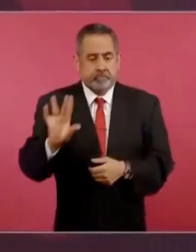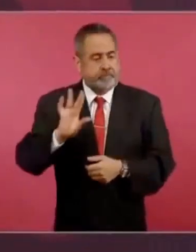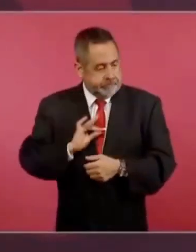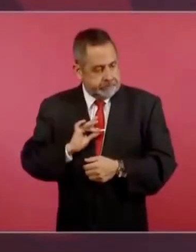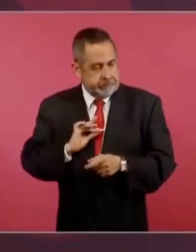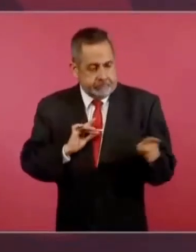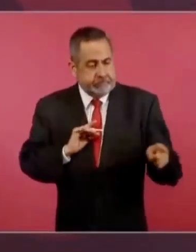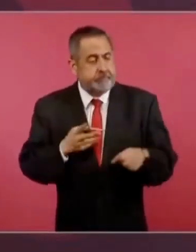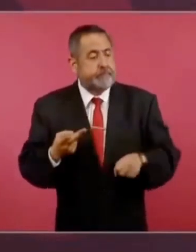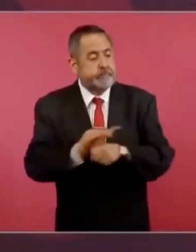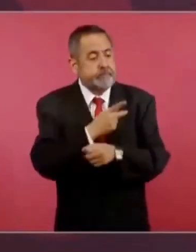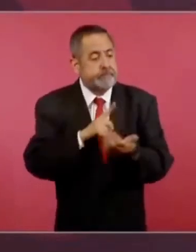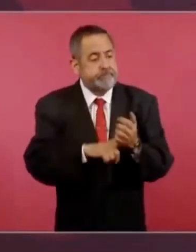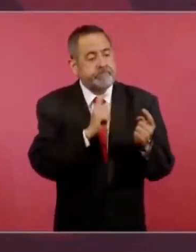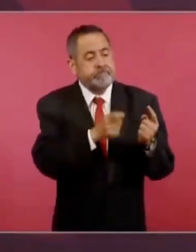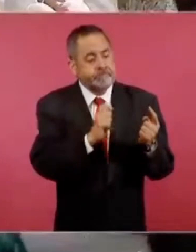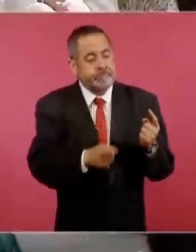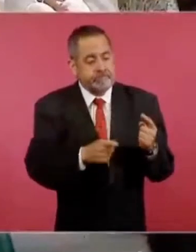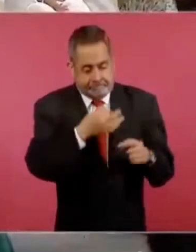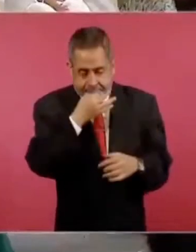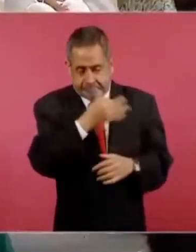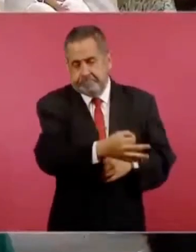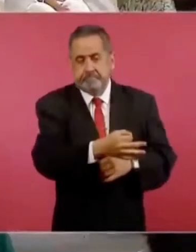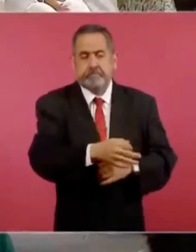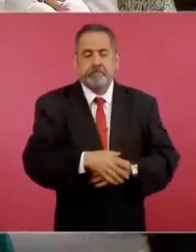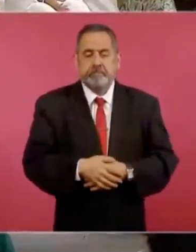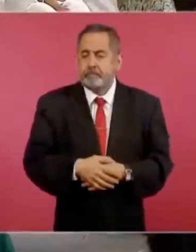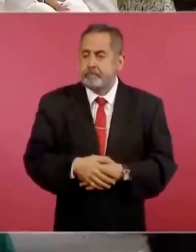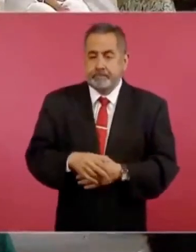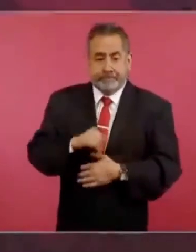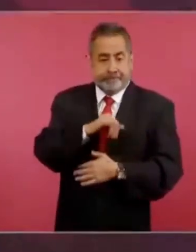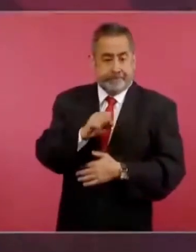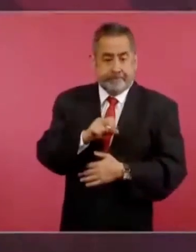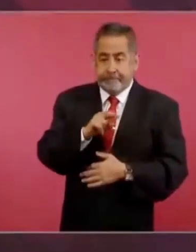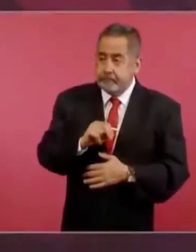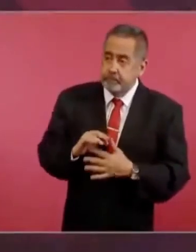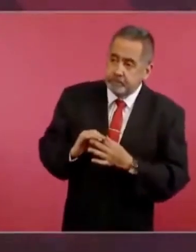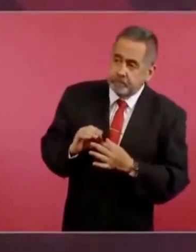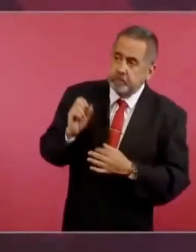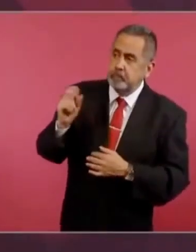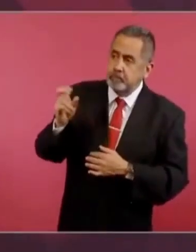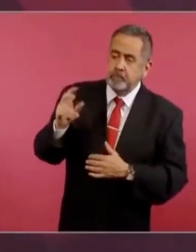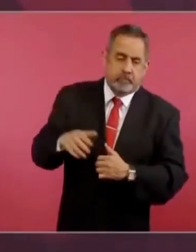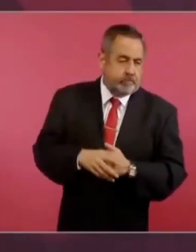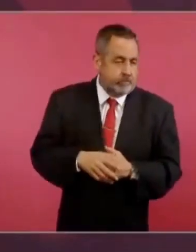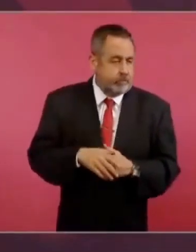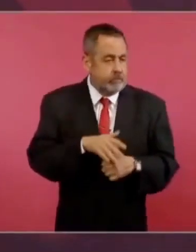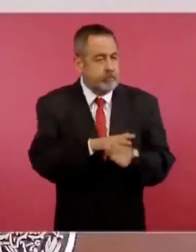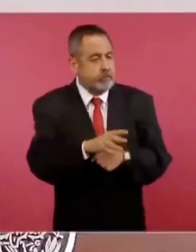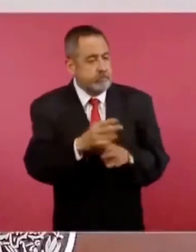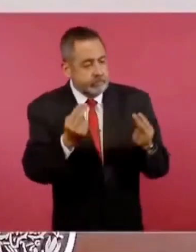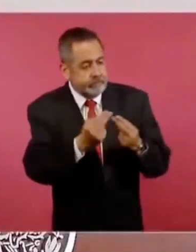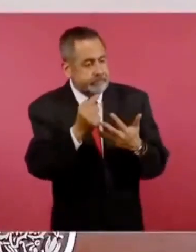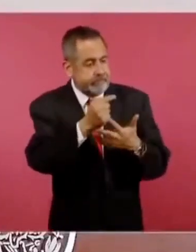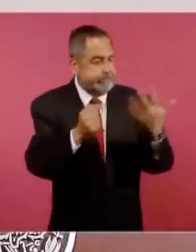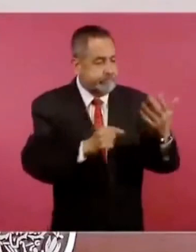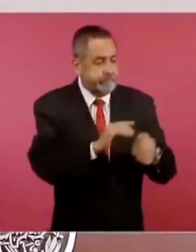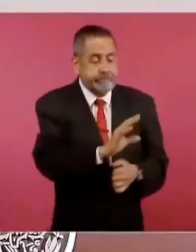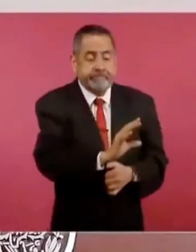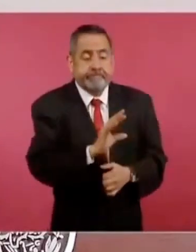de sus negocios, de sus necesidades, en fin,